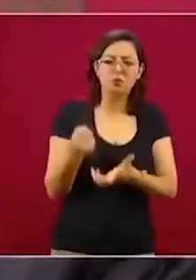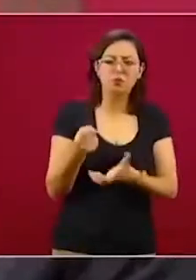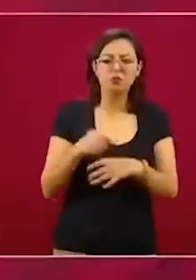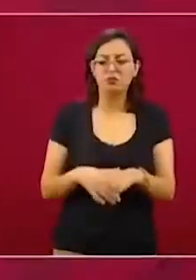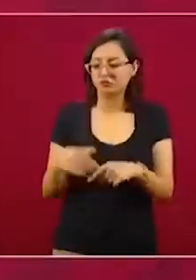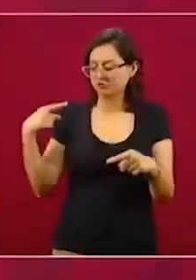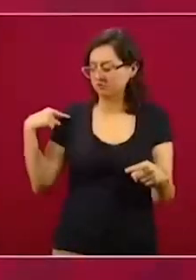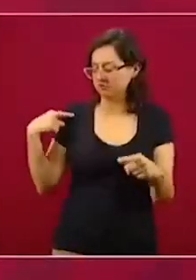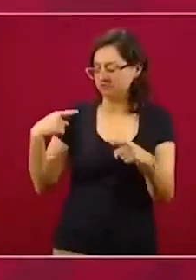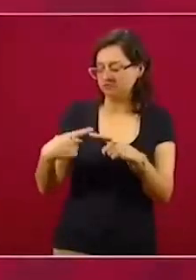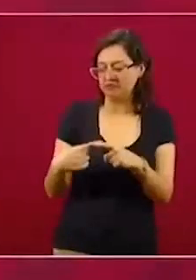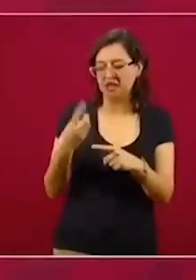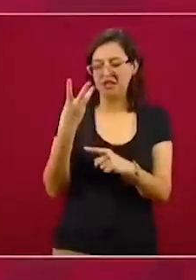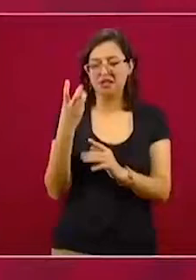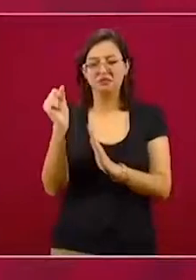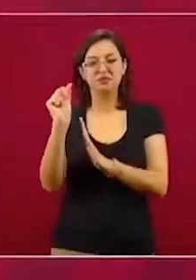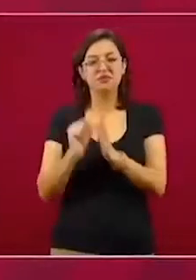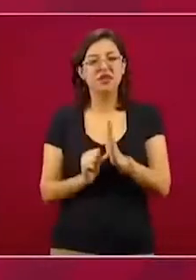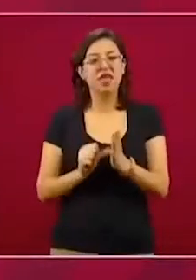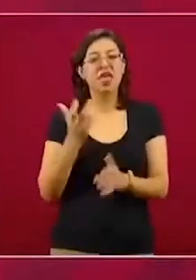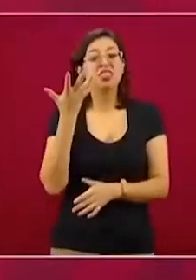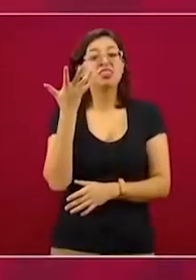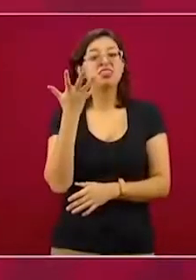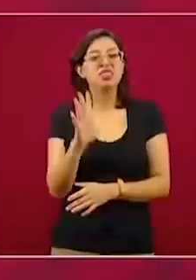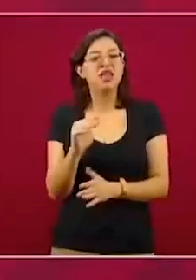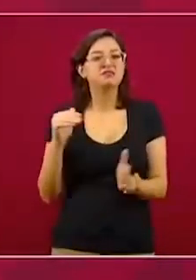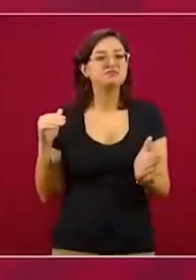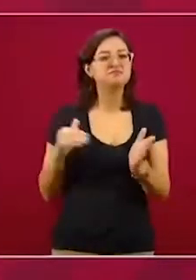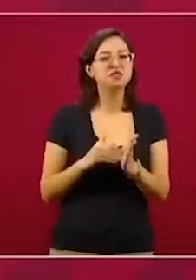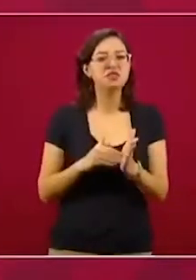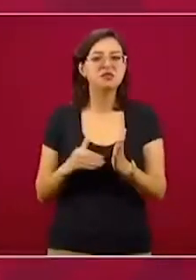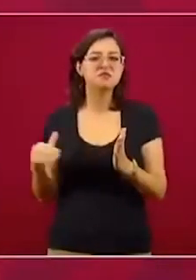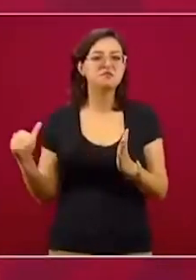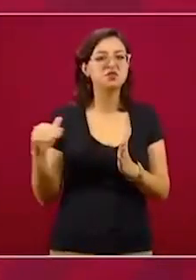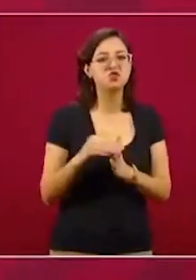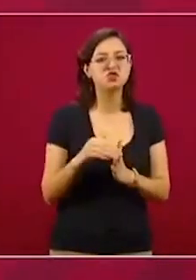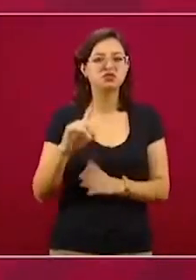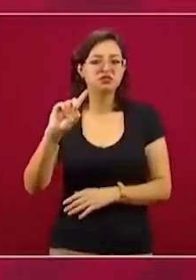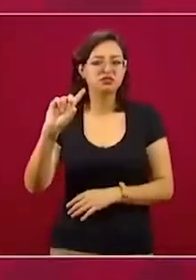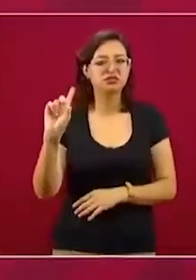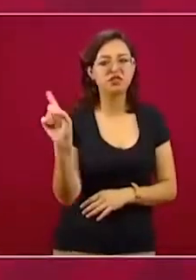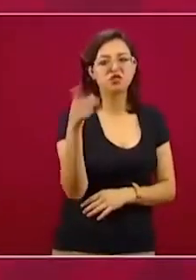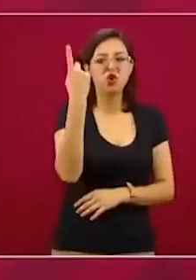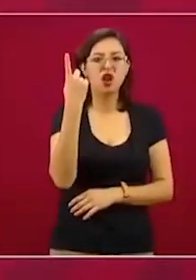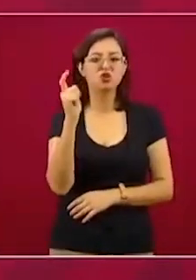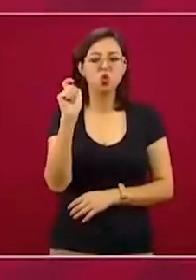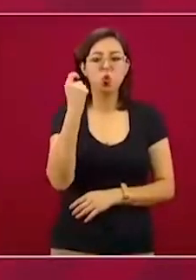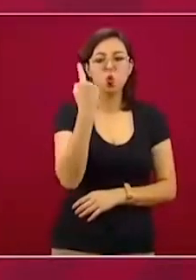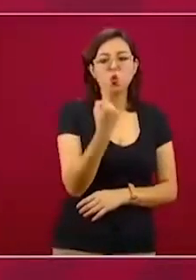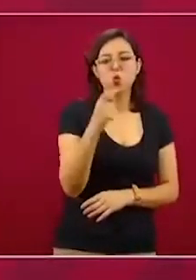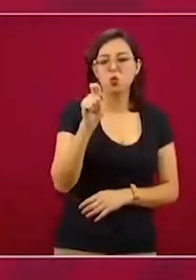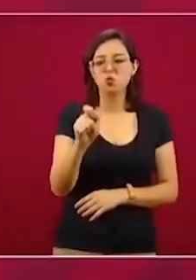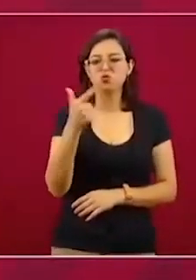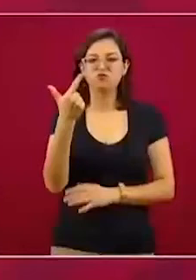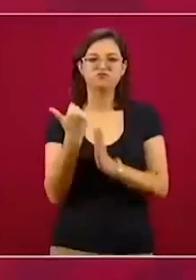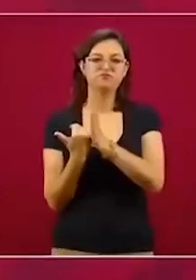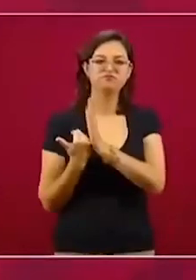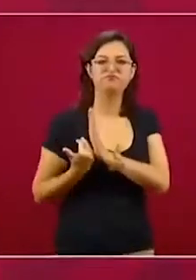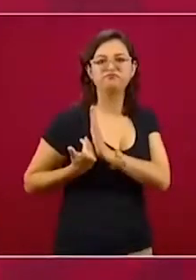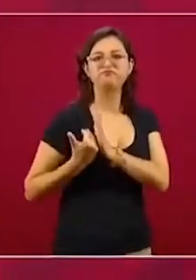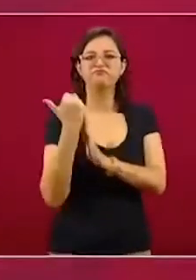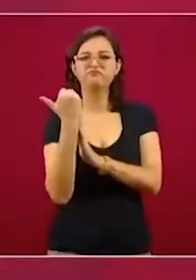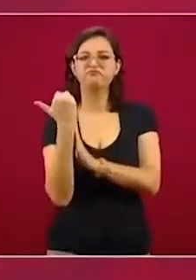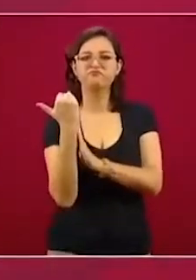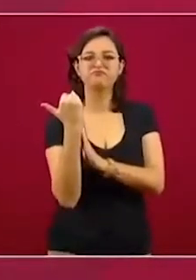mil millones de dólares, 1.7 de incremento en términos